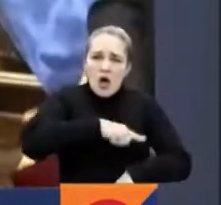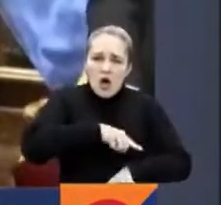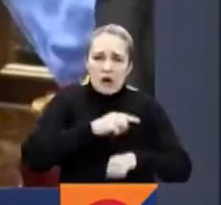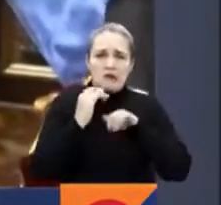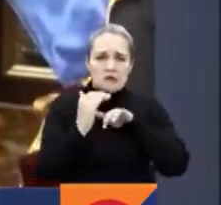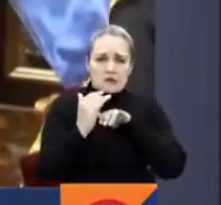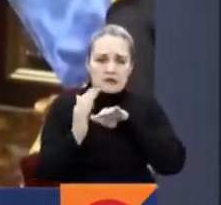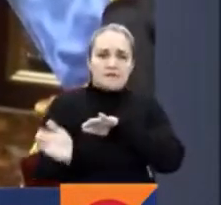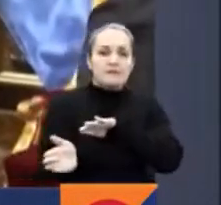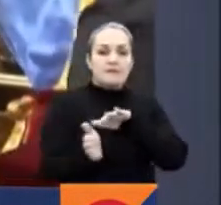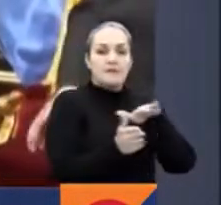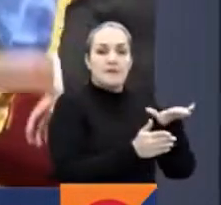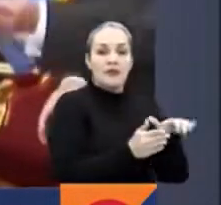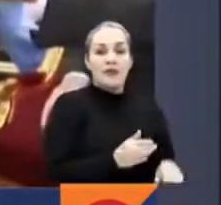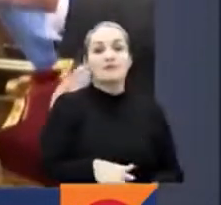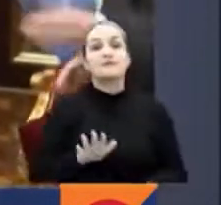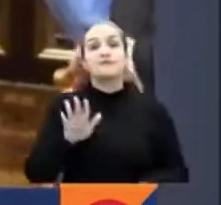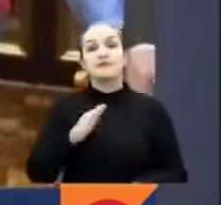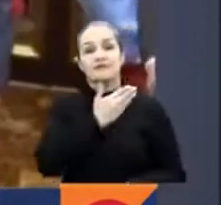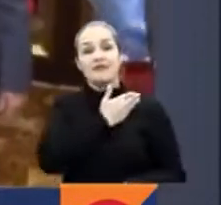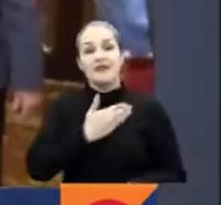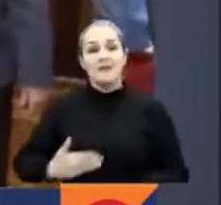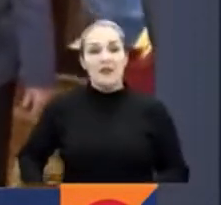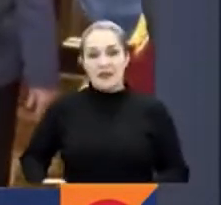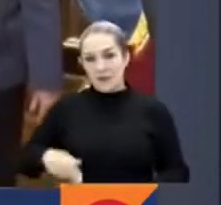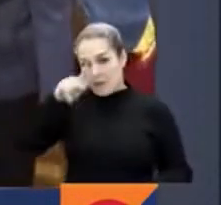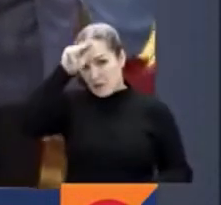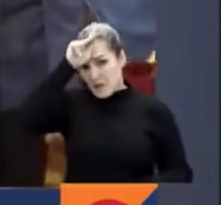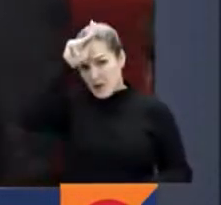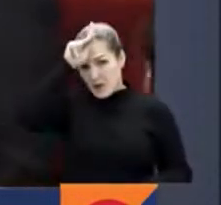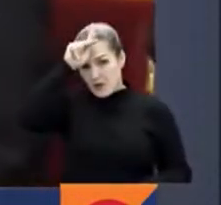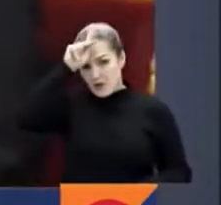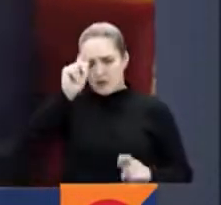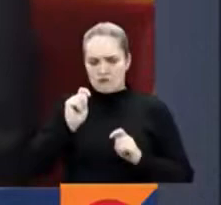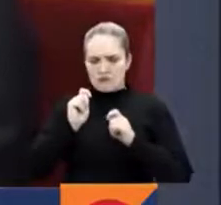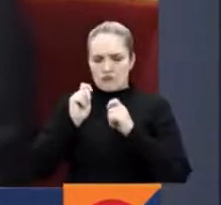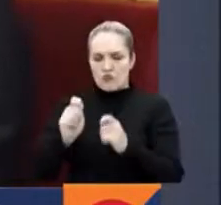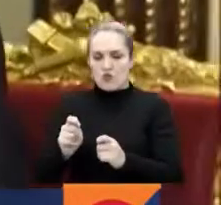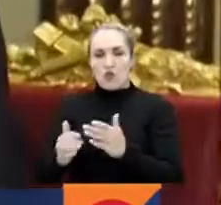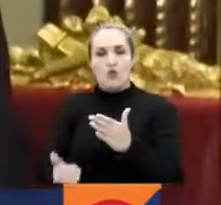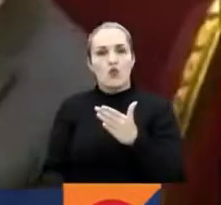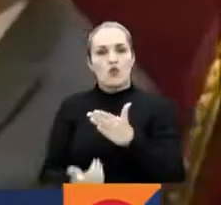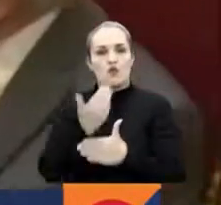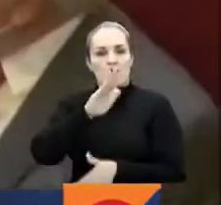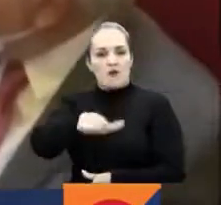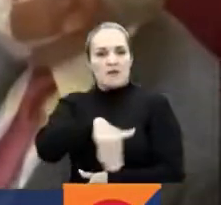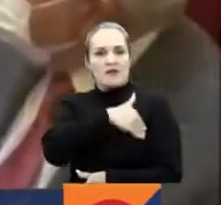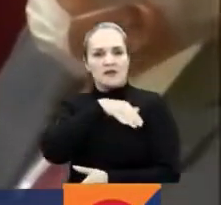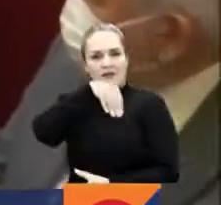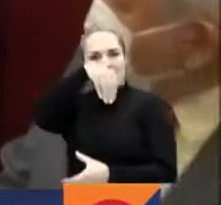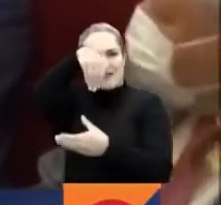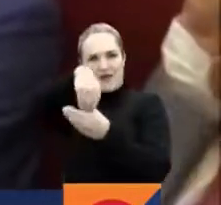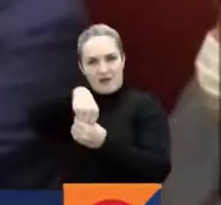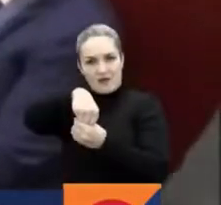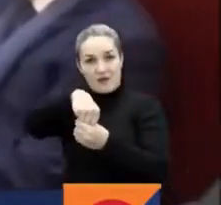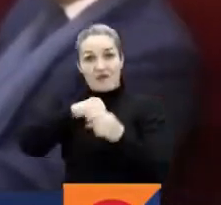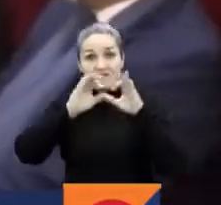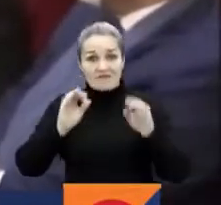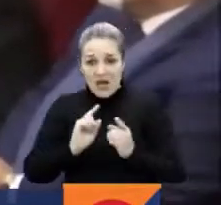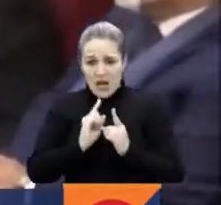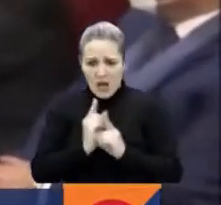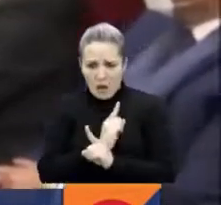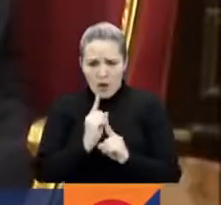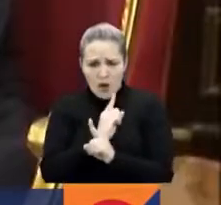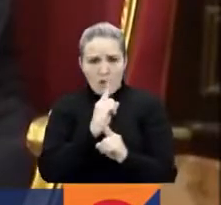de Perú, Pedro Castillo, nombró un nuevo ministro del Interior, el séptimo en que lleva su gobierno. La inestabilidad en el gabinete del